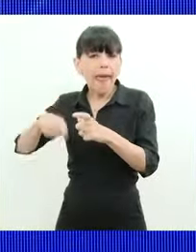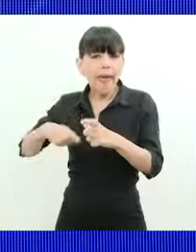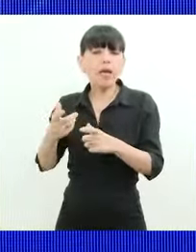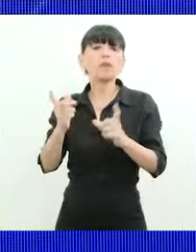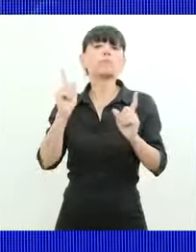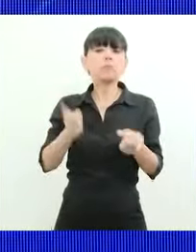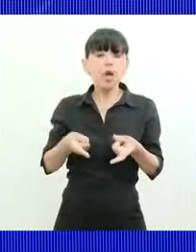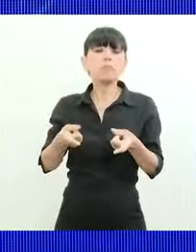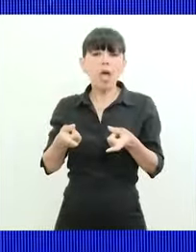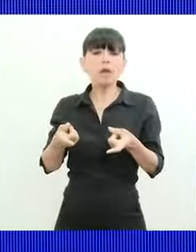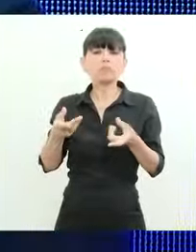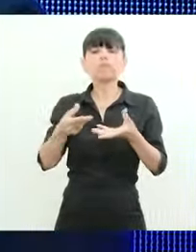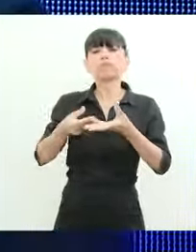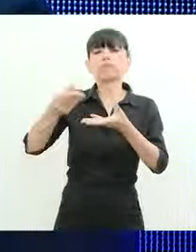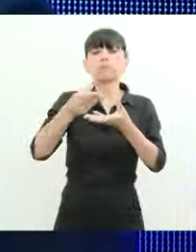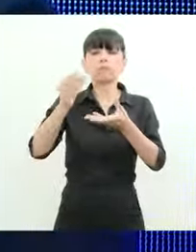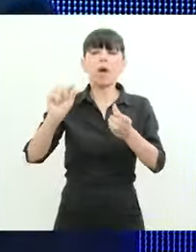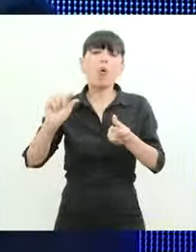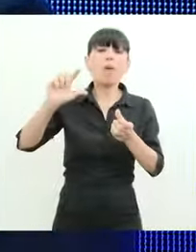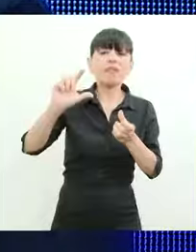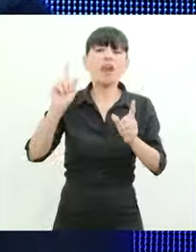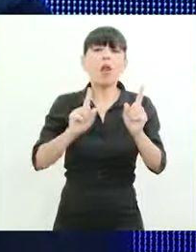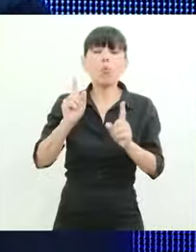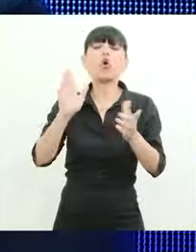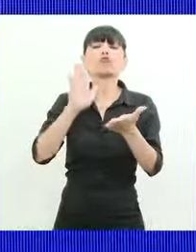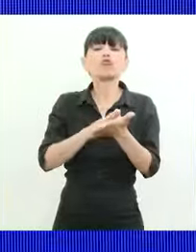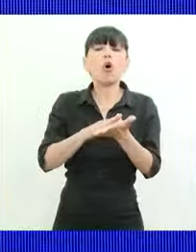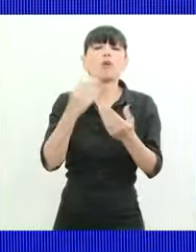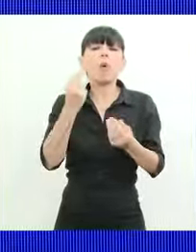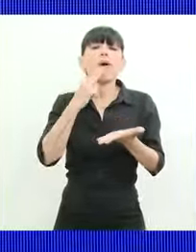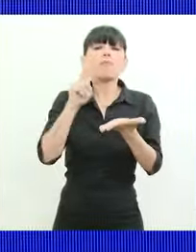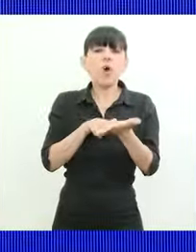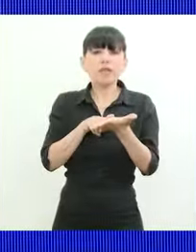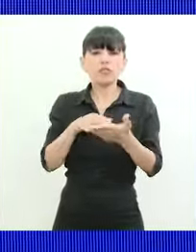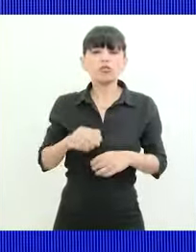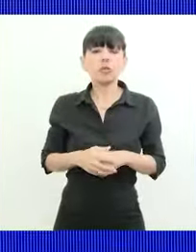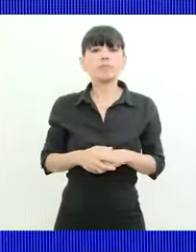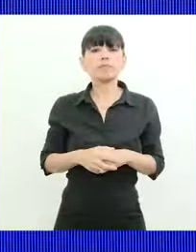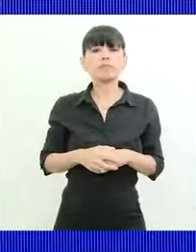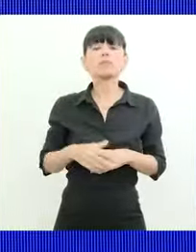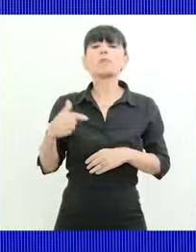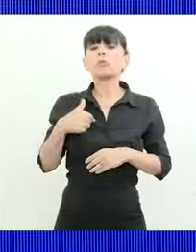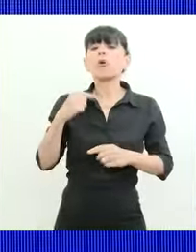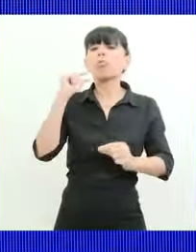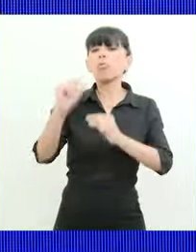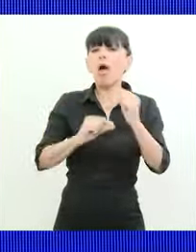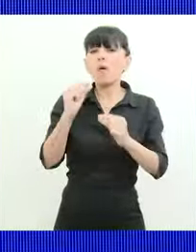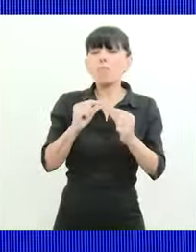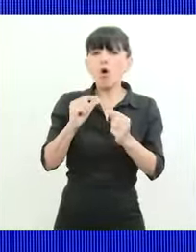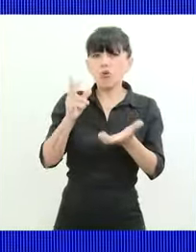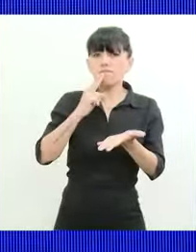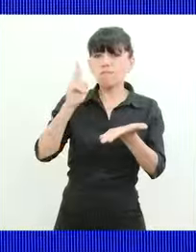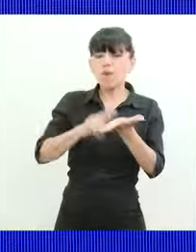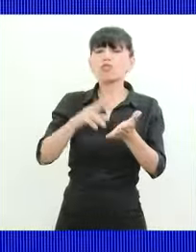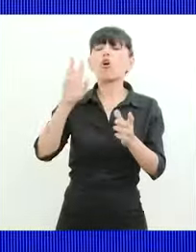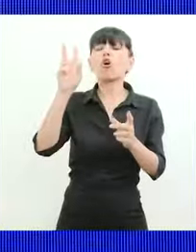volumen de coparticipación respecto de lo que es el sistema de retenciones más allá de que voy a ir gradualmente bajando retenciones al trigo al